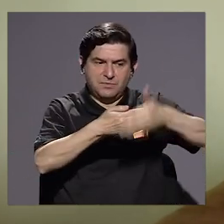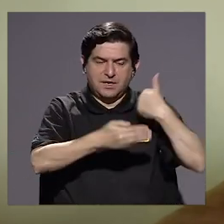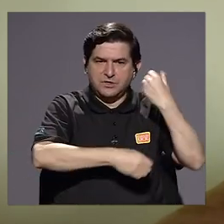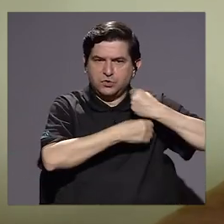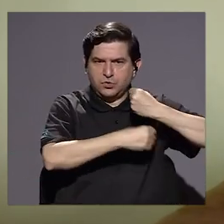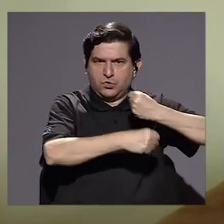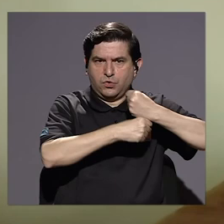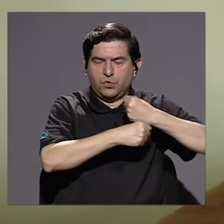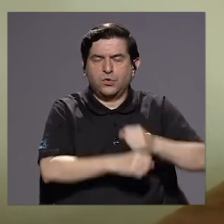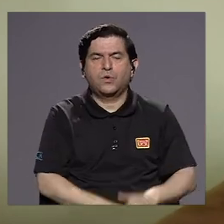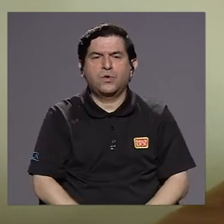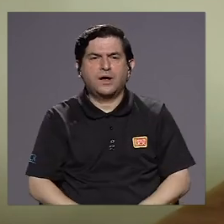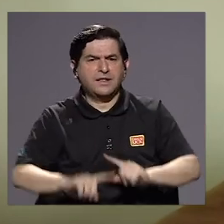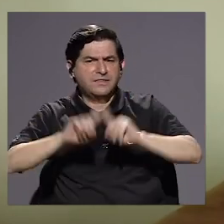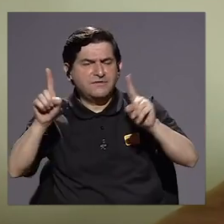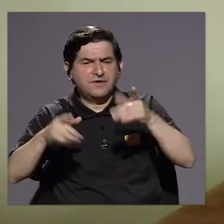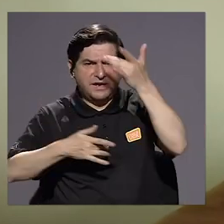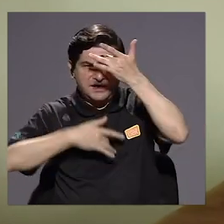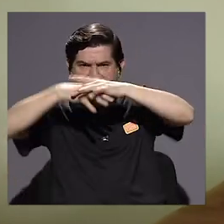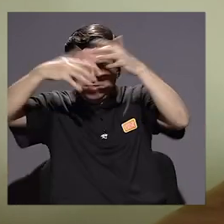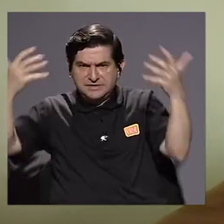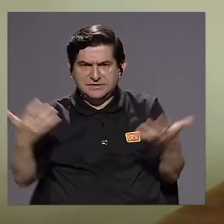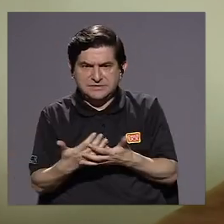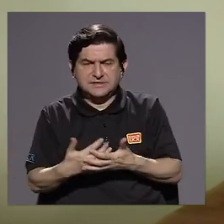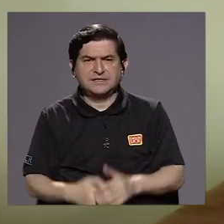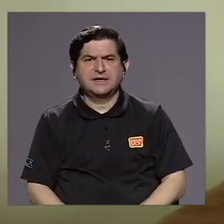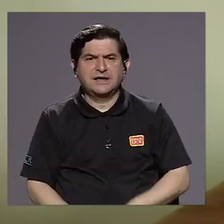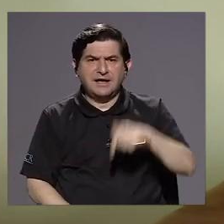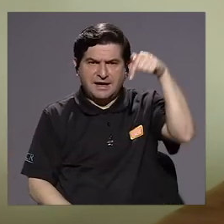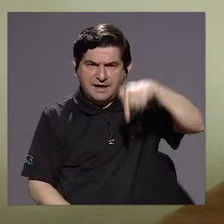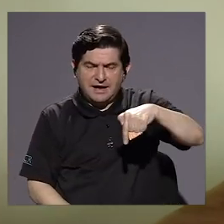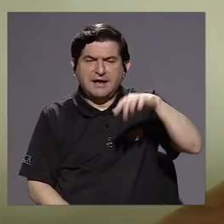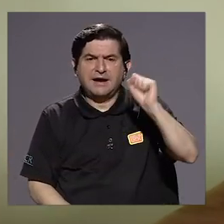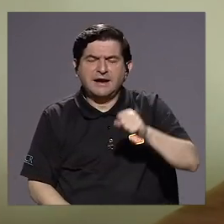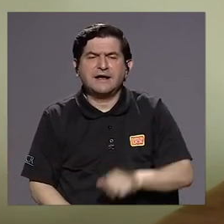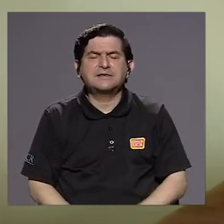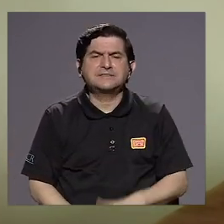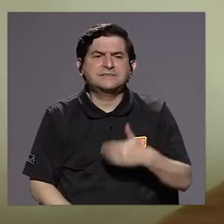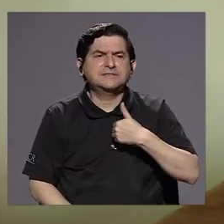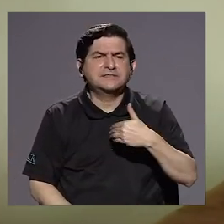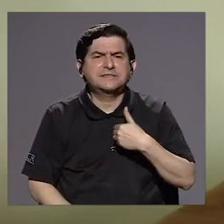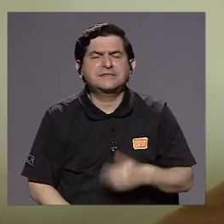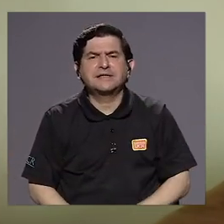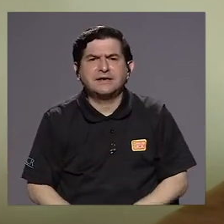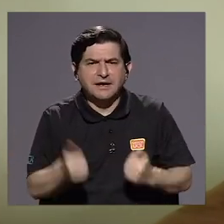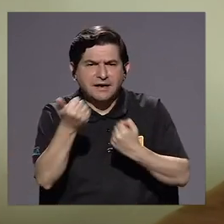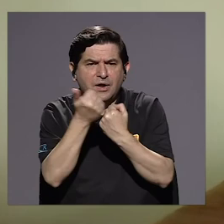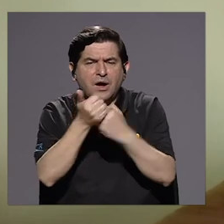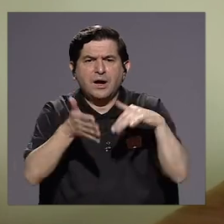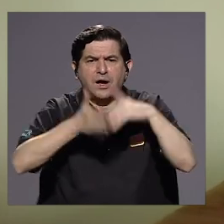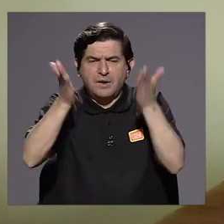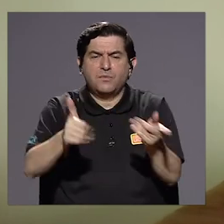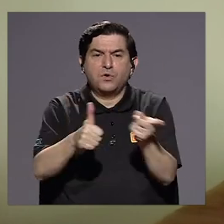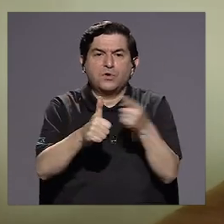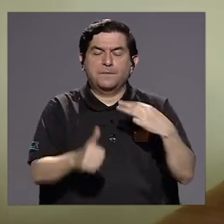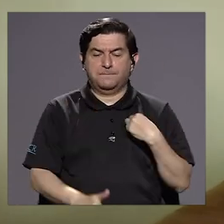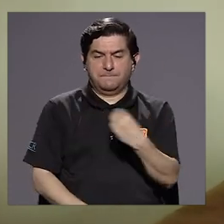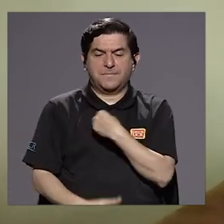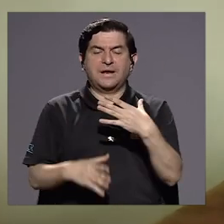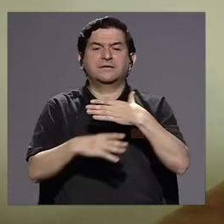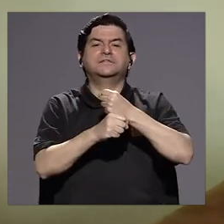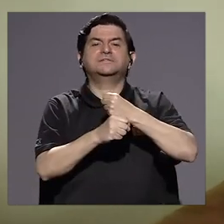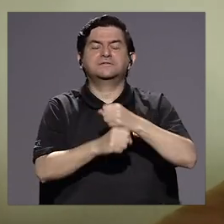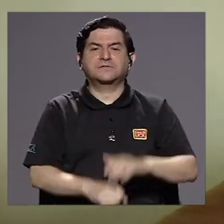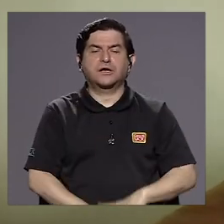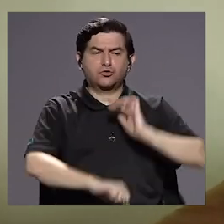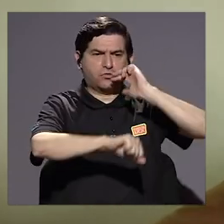con el tema de la pandemia, hay un plan para darles seguimiento a los estudiantes. El ministerio lo primero que hace es